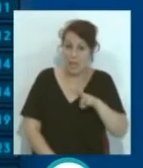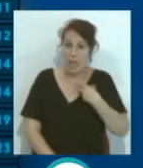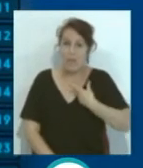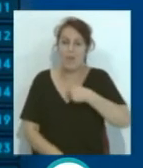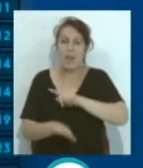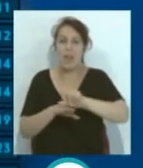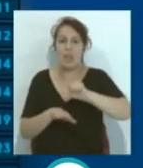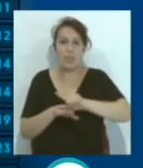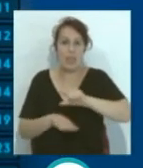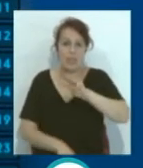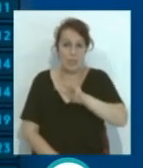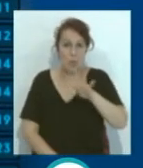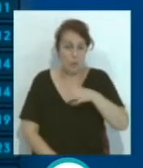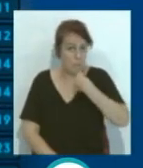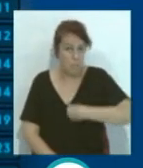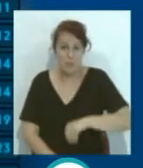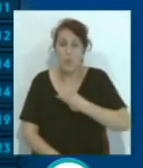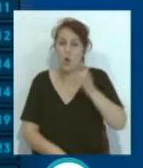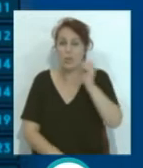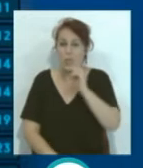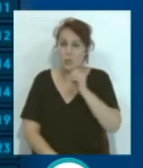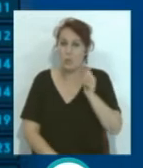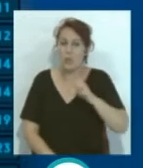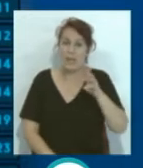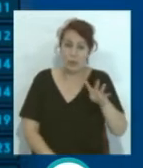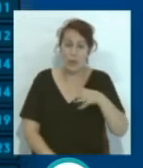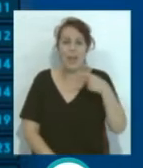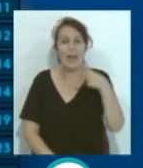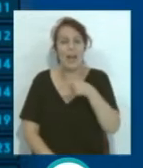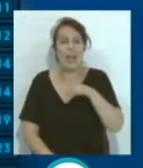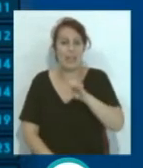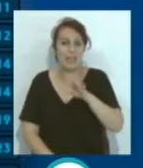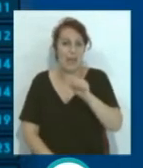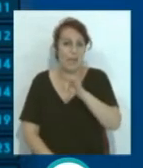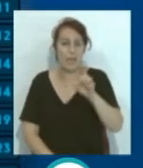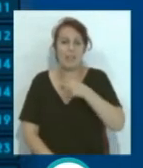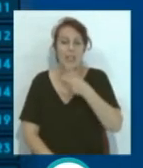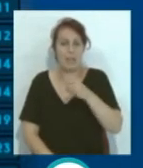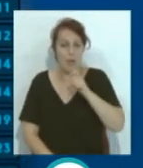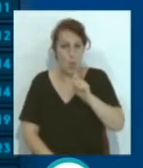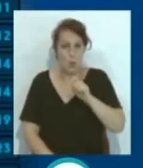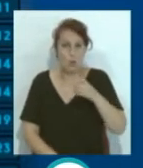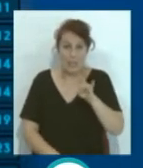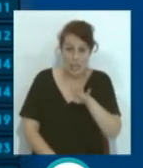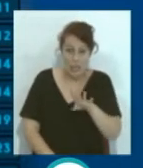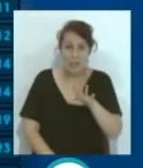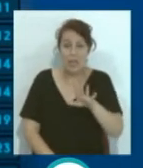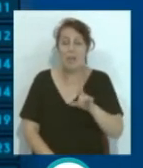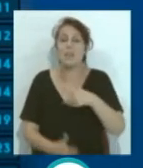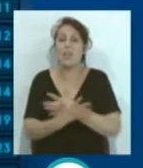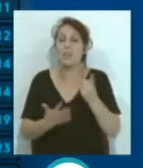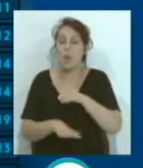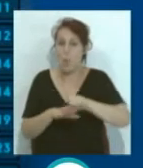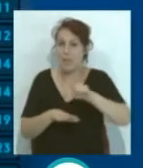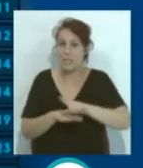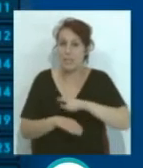34... ...mismos puntos que tiene... ...el Osasuna que es decimo cuarto... ...Getafe con 30 puntos decimo quinto... ...decimo sexto la Sociedad Deportiva